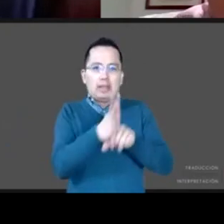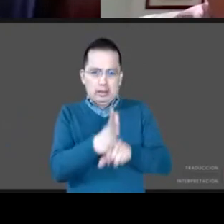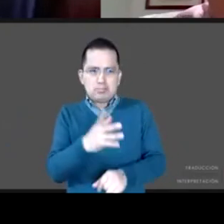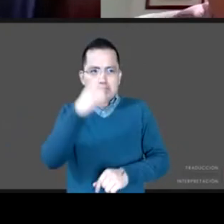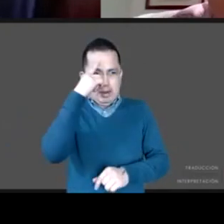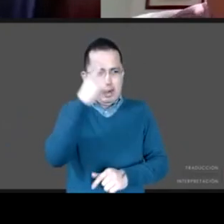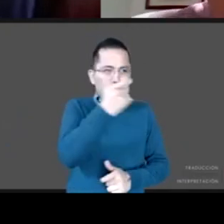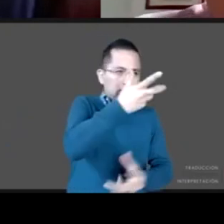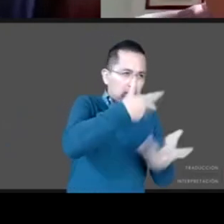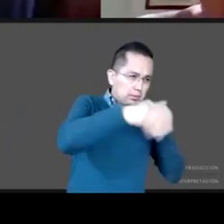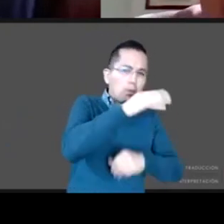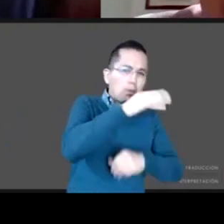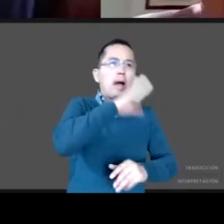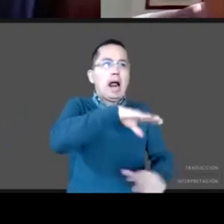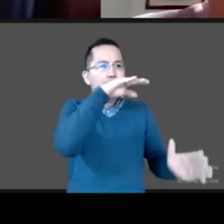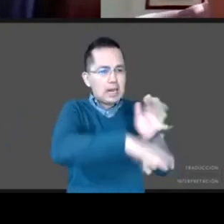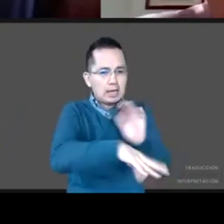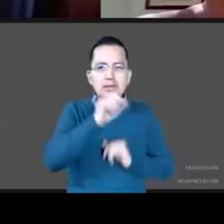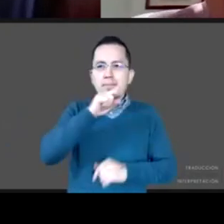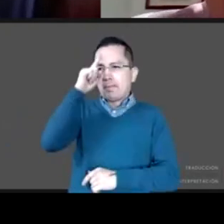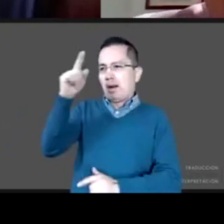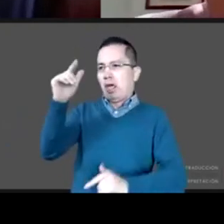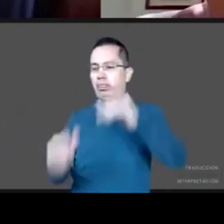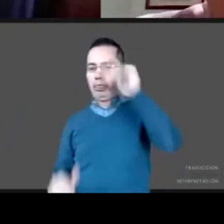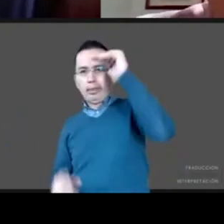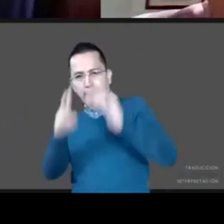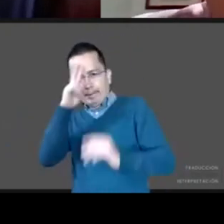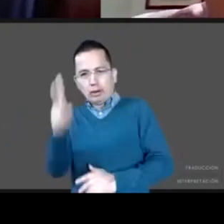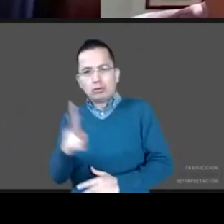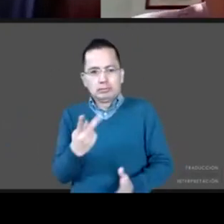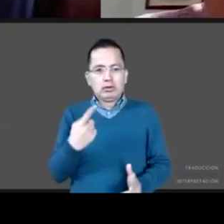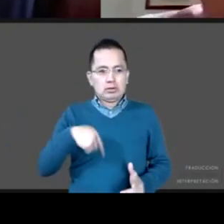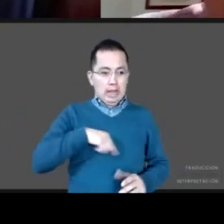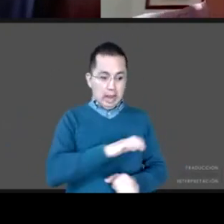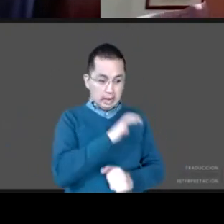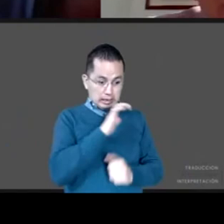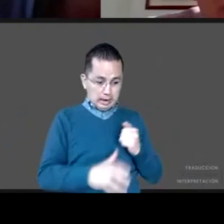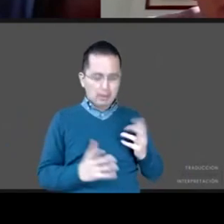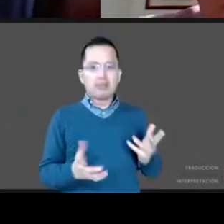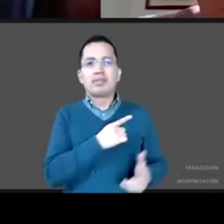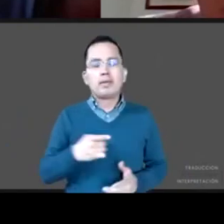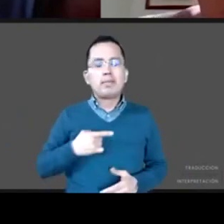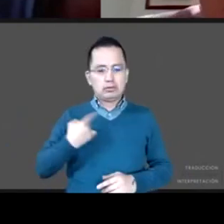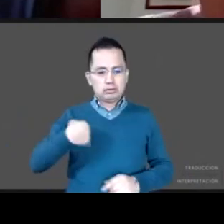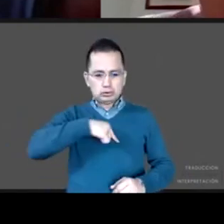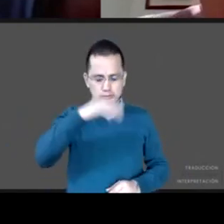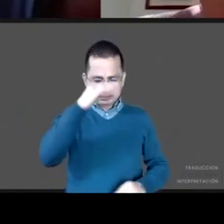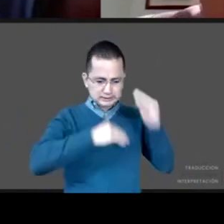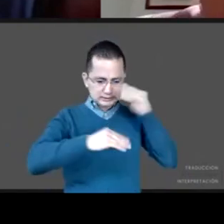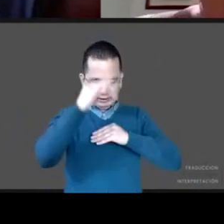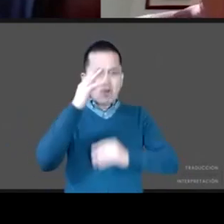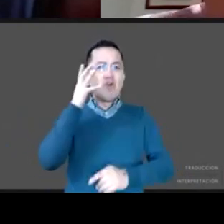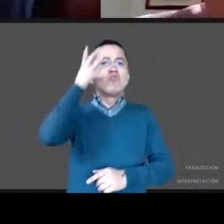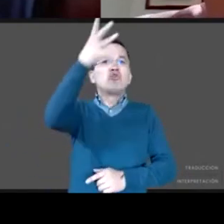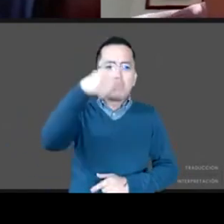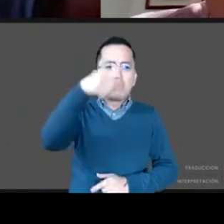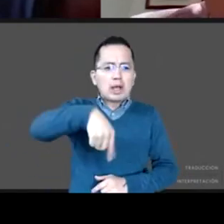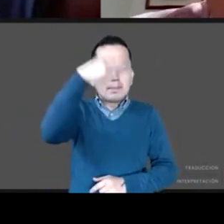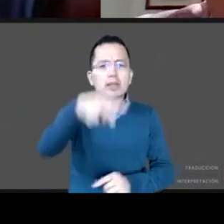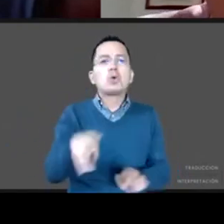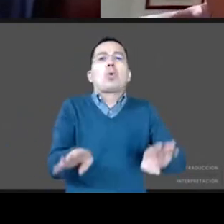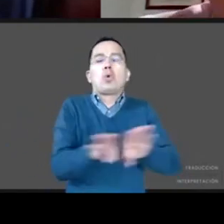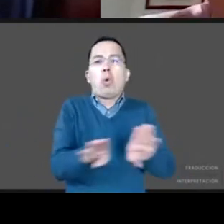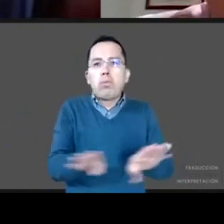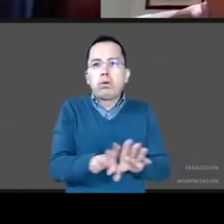las desigualdades, pues reflexionar qué tipo de país queremos en el futuro, donde urge un esquema de protección social universal, que